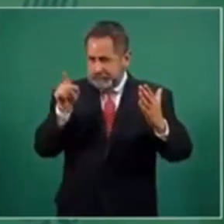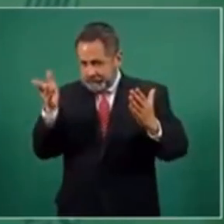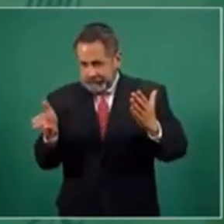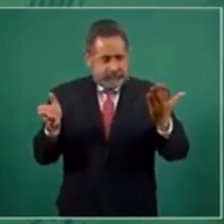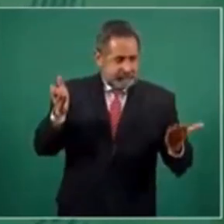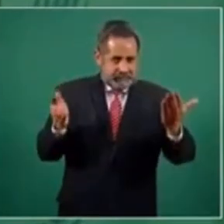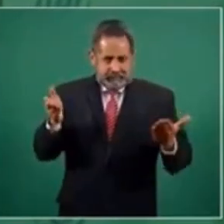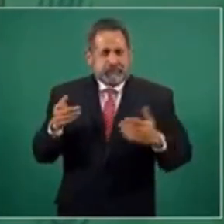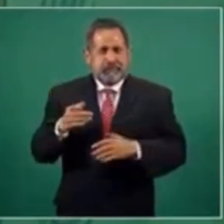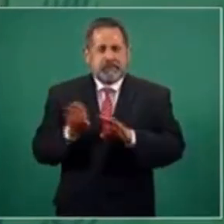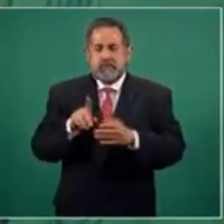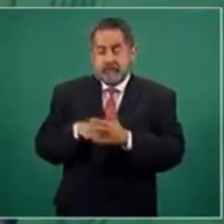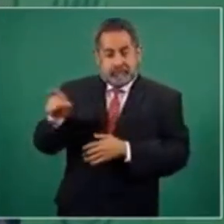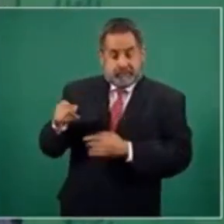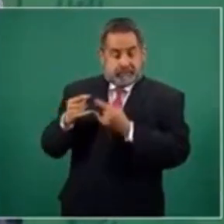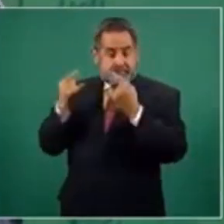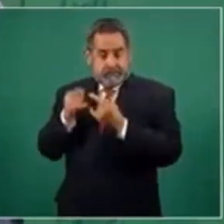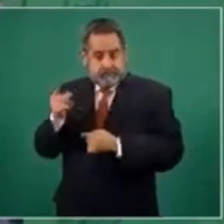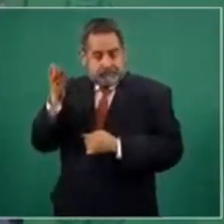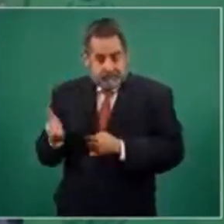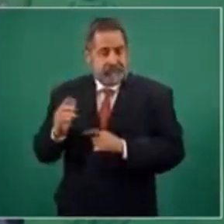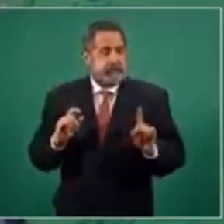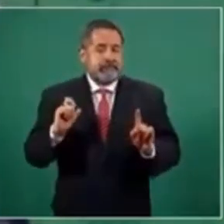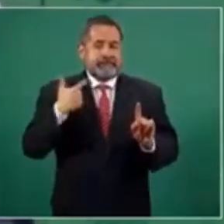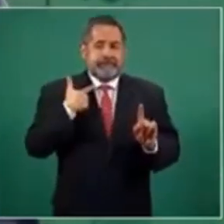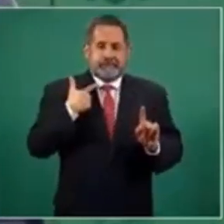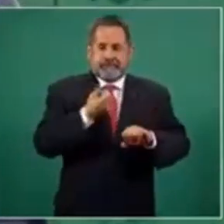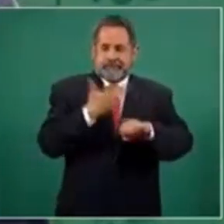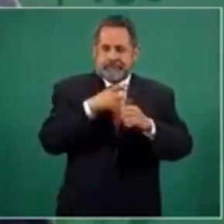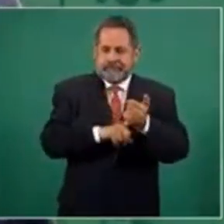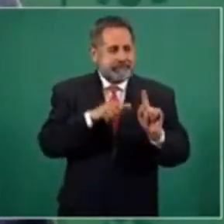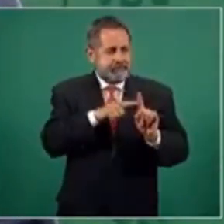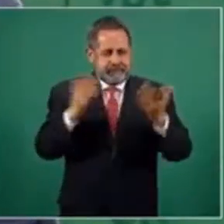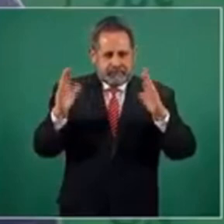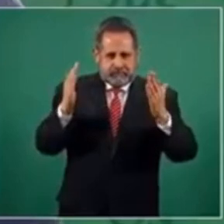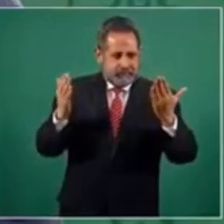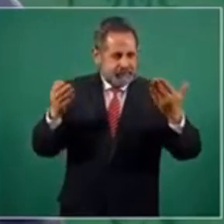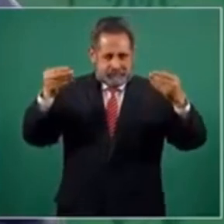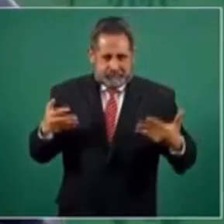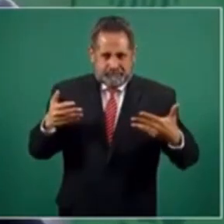Compañen este currículum con los que fueron antes secretarios de Salud.